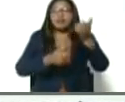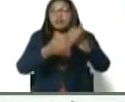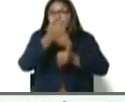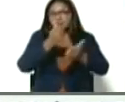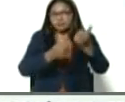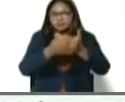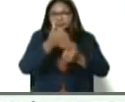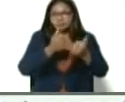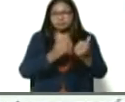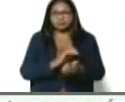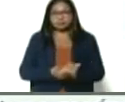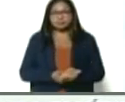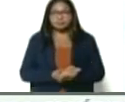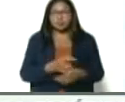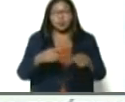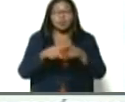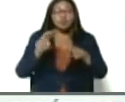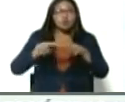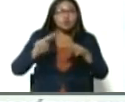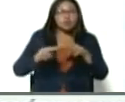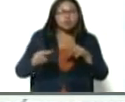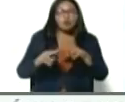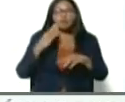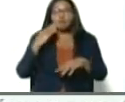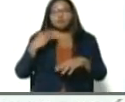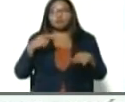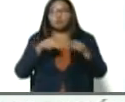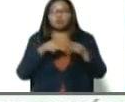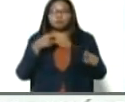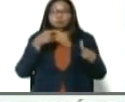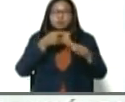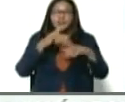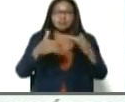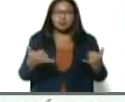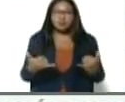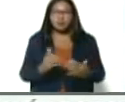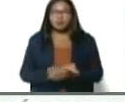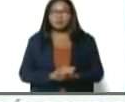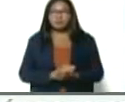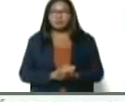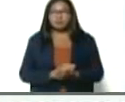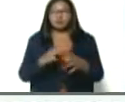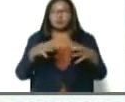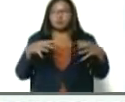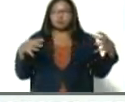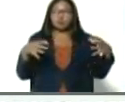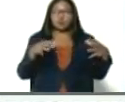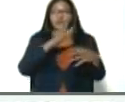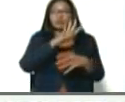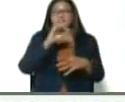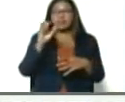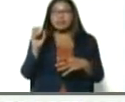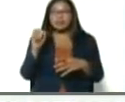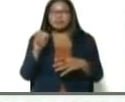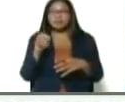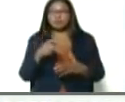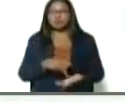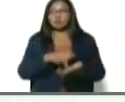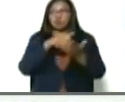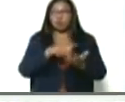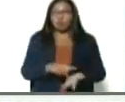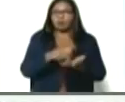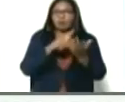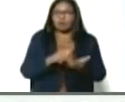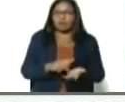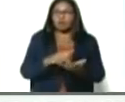incorporar la niñez y la juventud hacia el campo, no es mismo hacerlo con un toro de 500 kilos que un animal de estas características para los niños, para